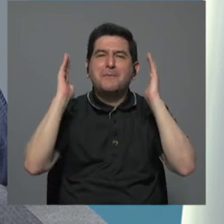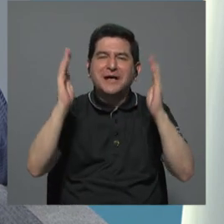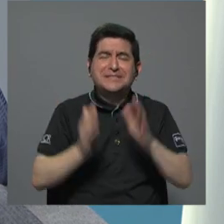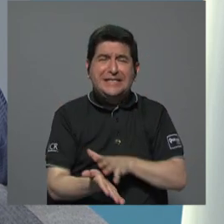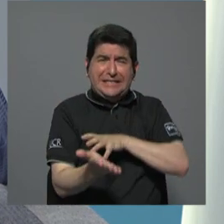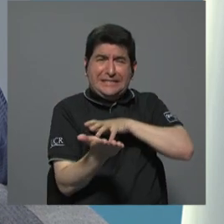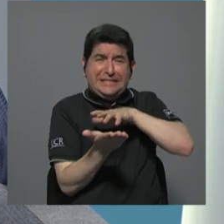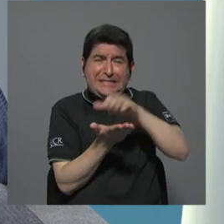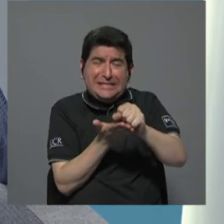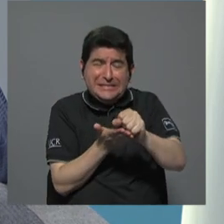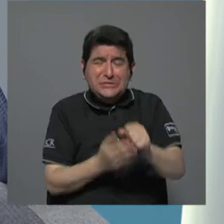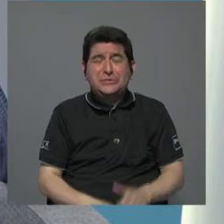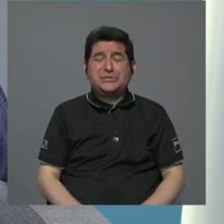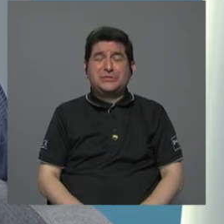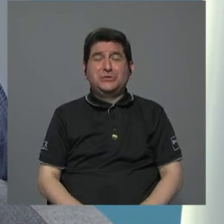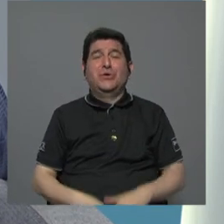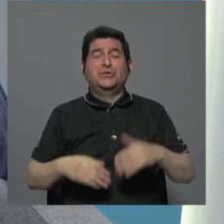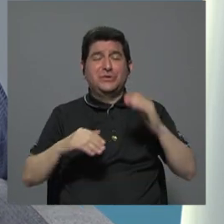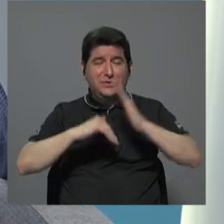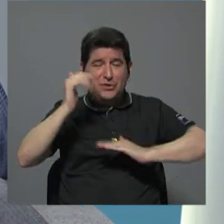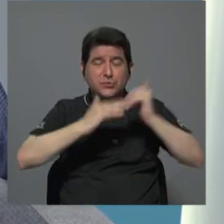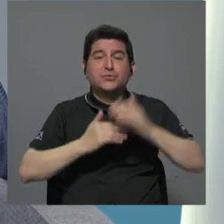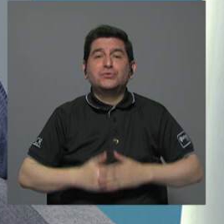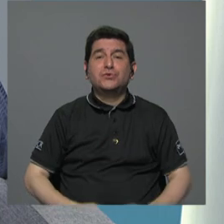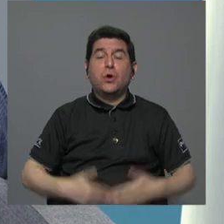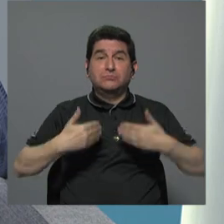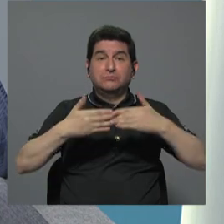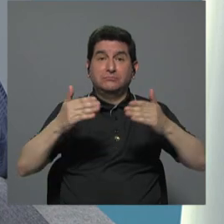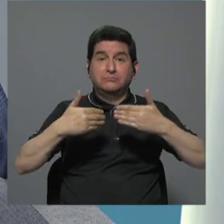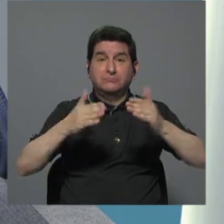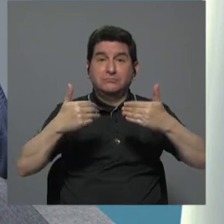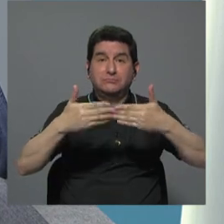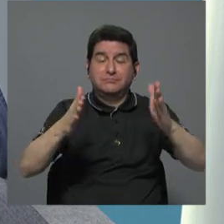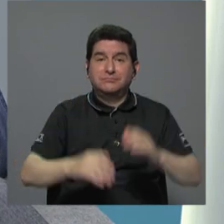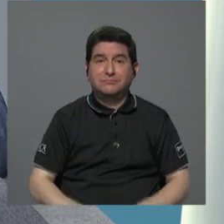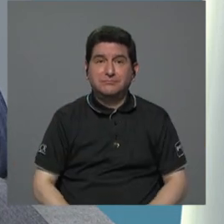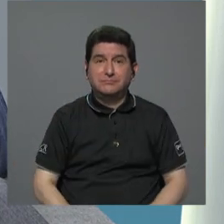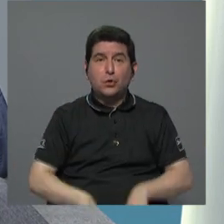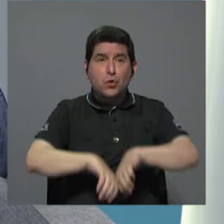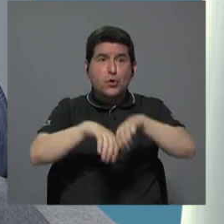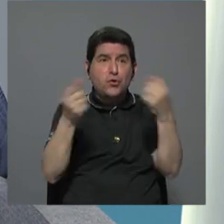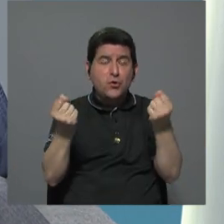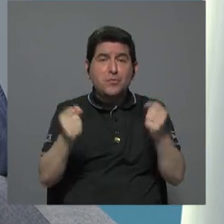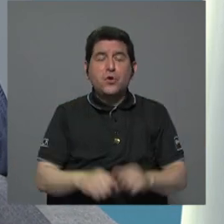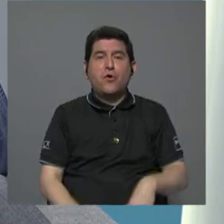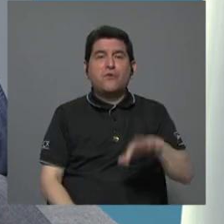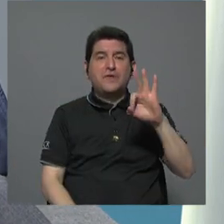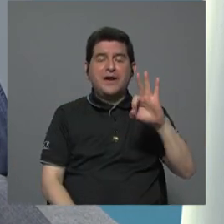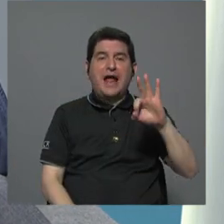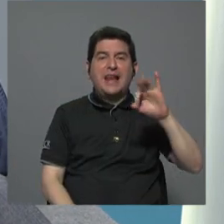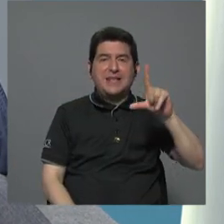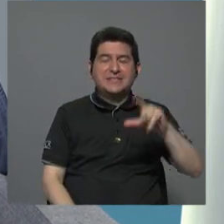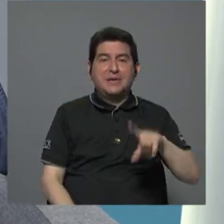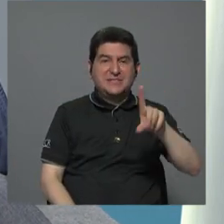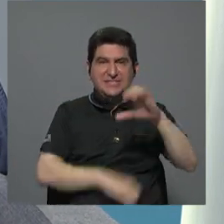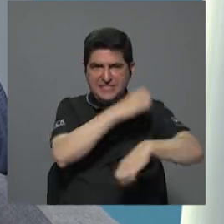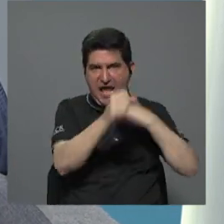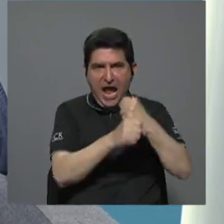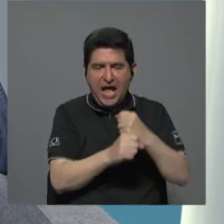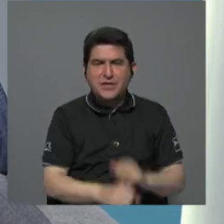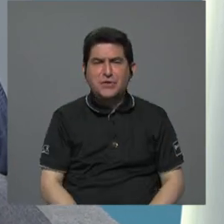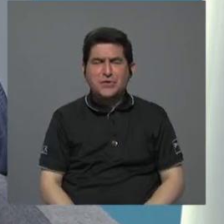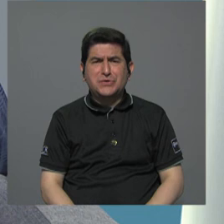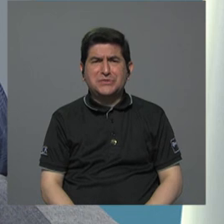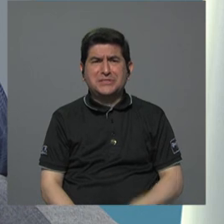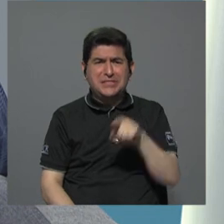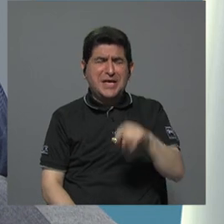desastre constructivo fue el canal de Panamá el canal de Panamá quebró a Ferdinand de Lesseps hace 100 años y fue la ruina